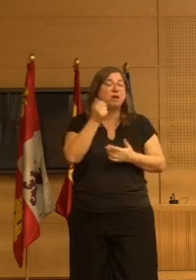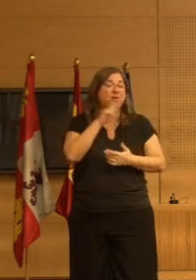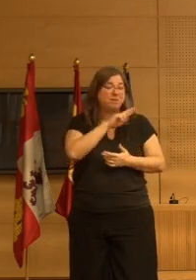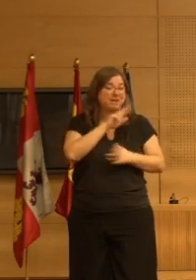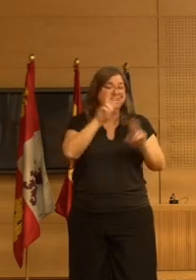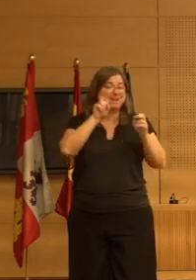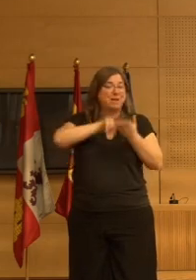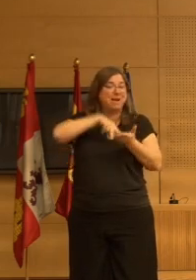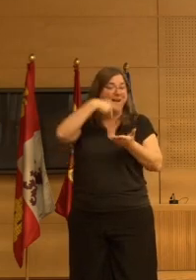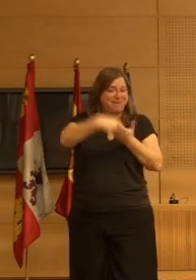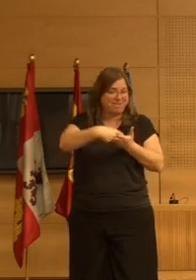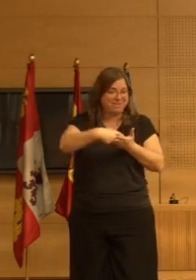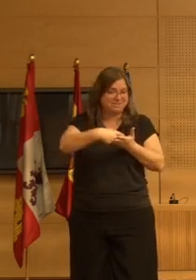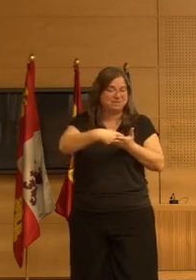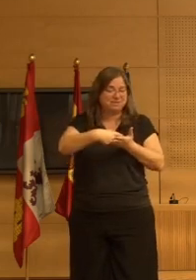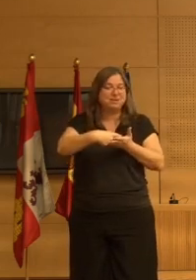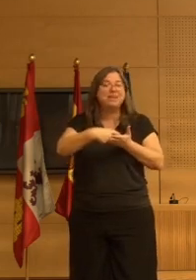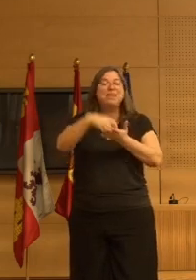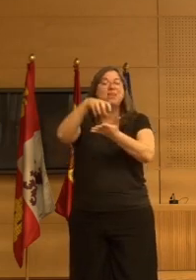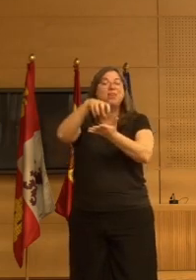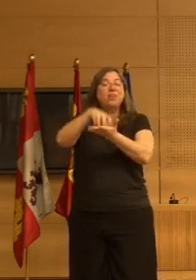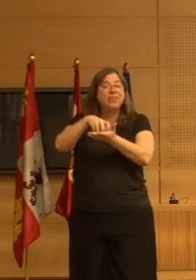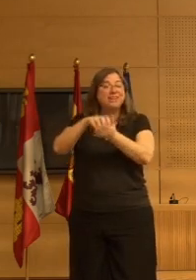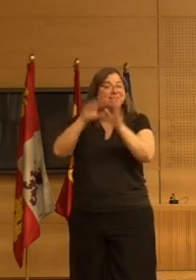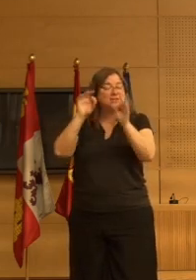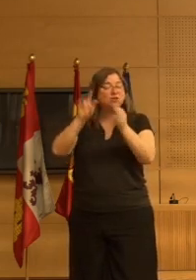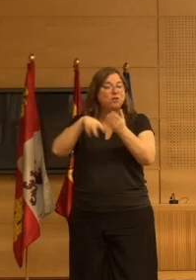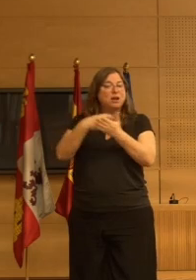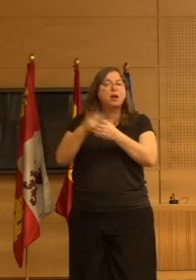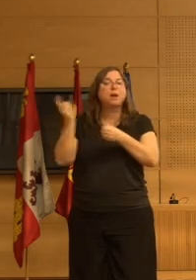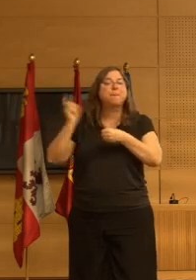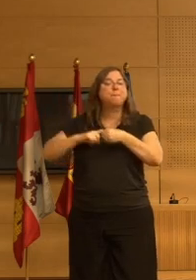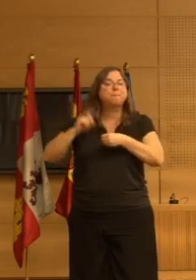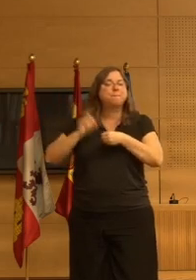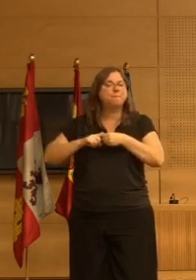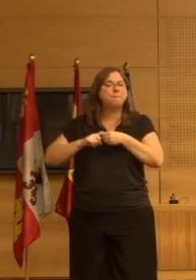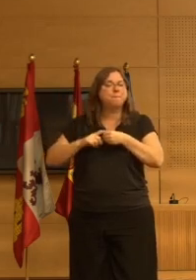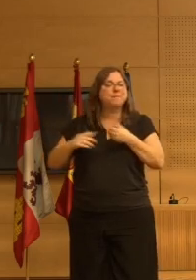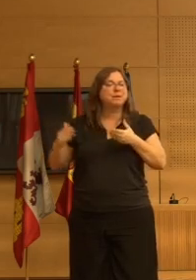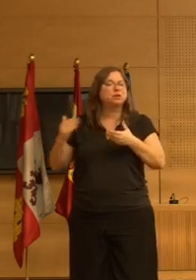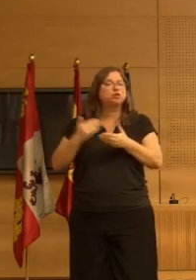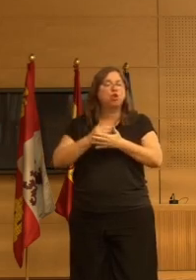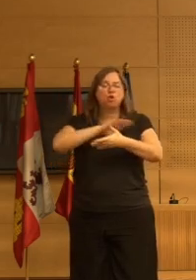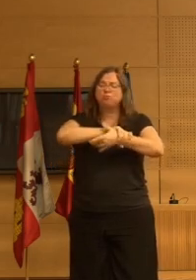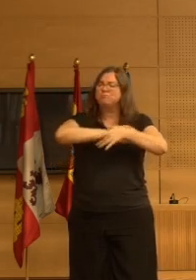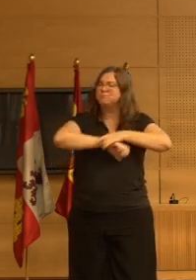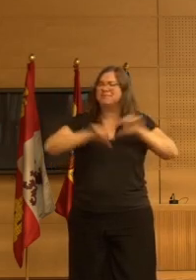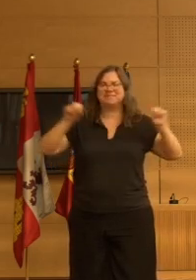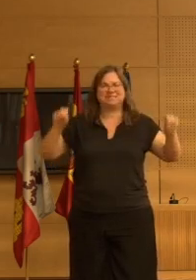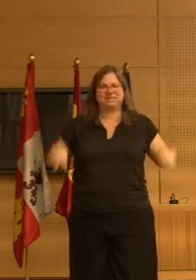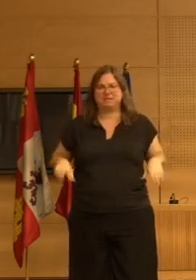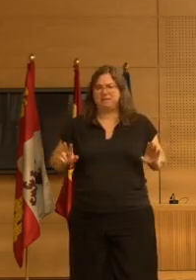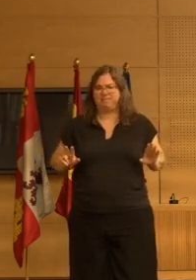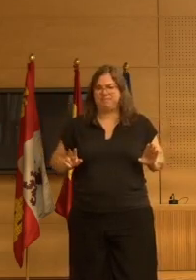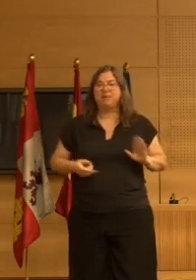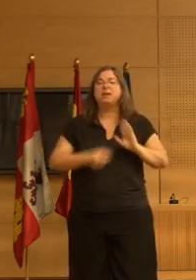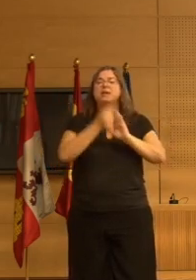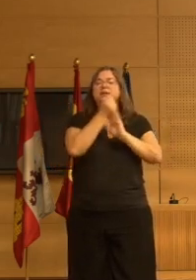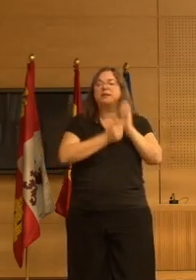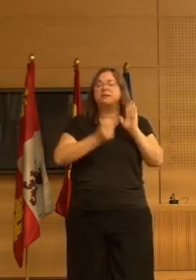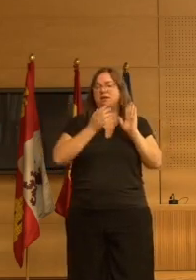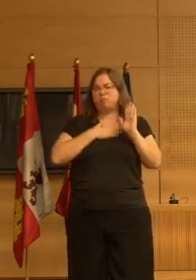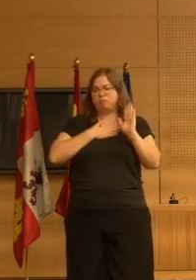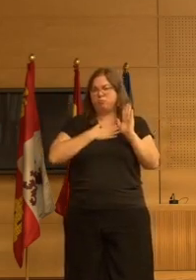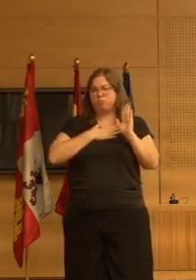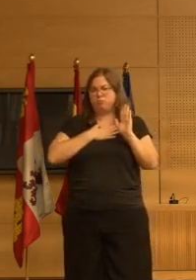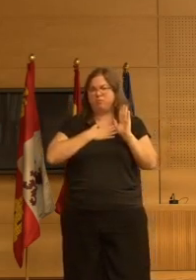caídas son centros que eran los centros que han participado aquí eran prácticamente todos libres de sujeciones según nuestros criterios de María Wolf que